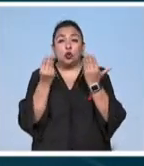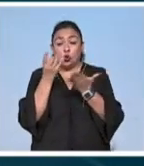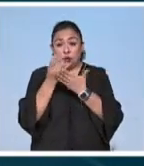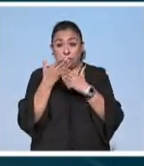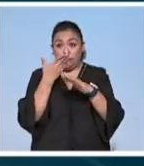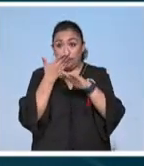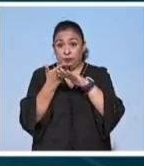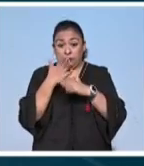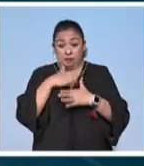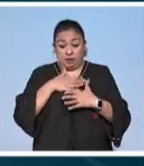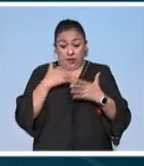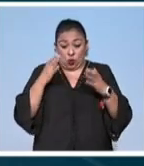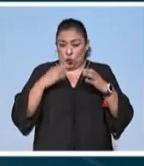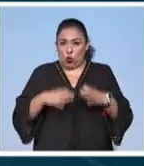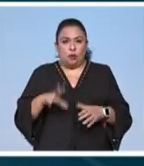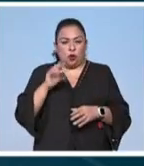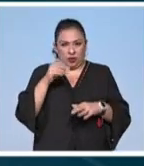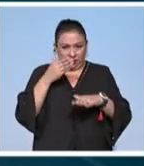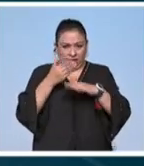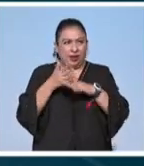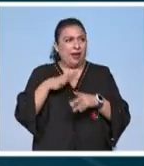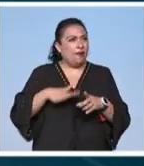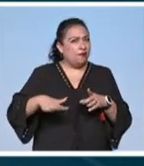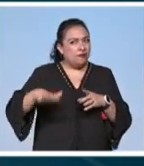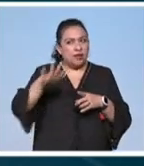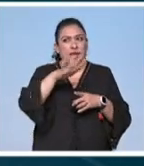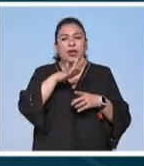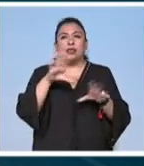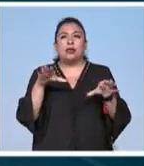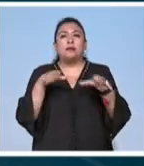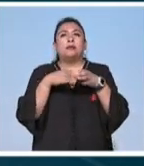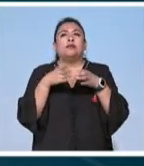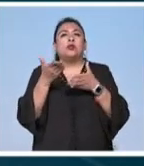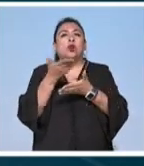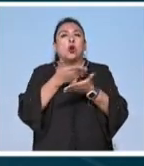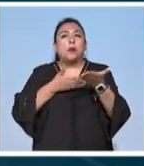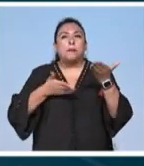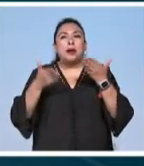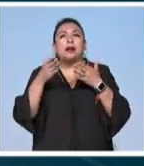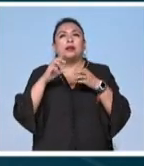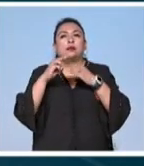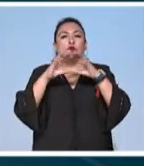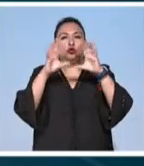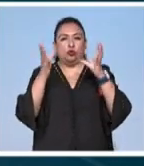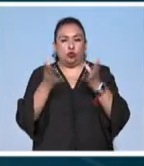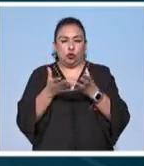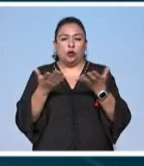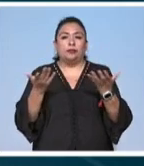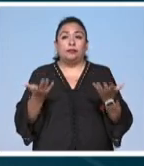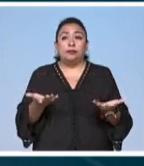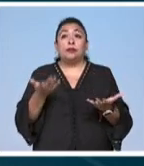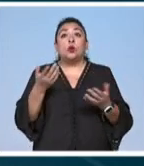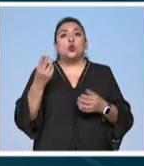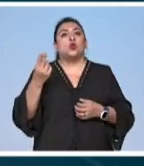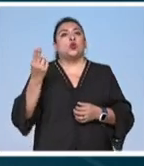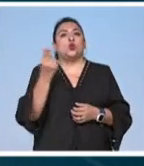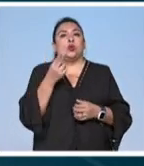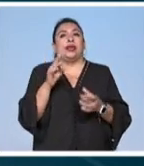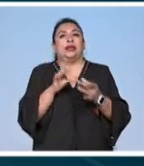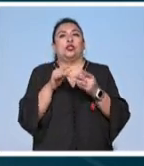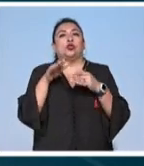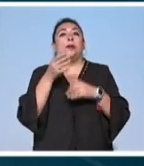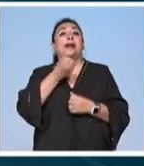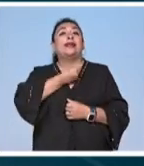sólo afectan nuestro organismo también dañan el ambiente y las especies con las que compartimos el planeta por eso la urgencia de hablar